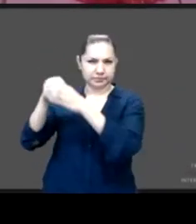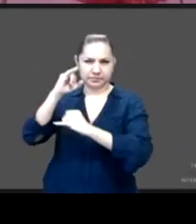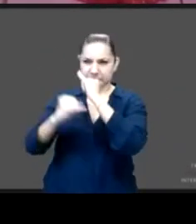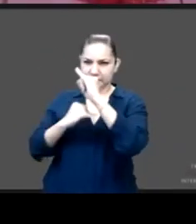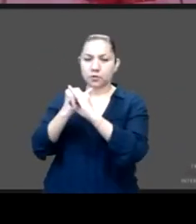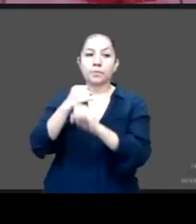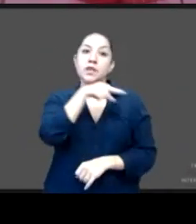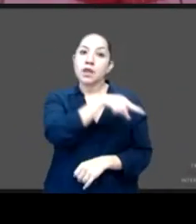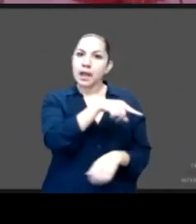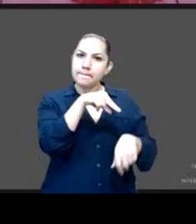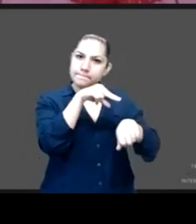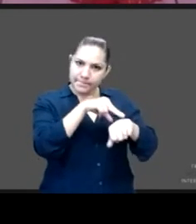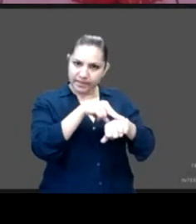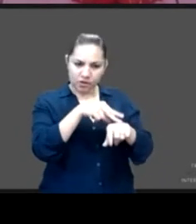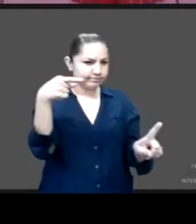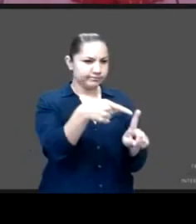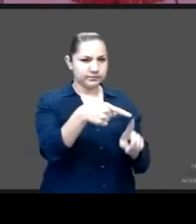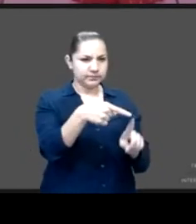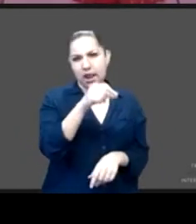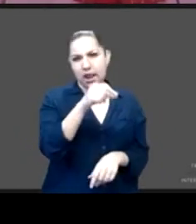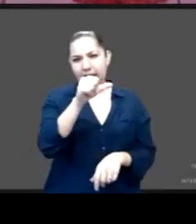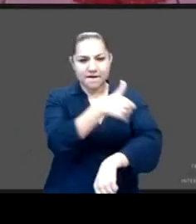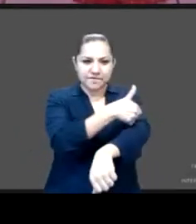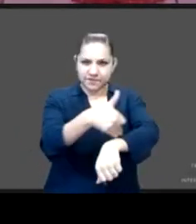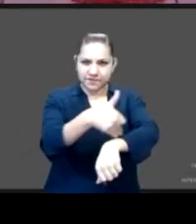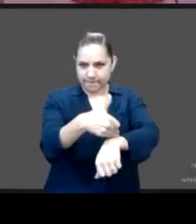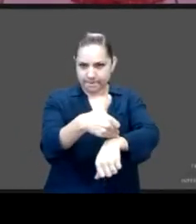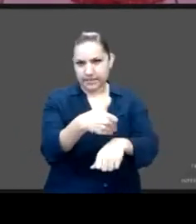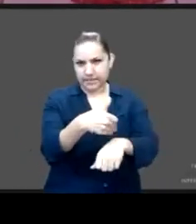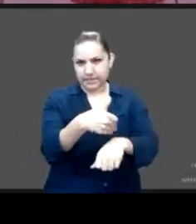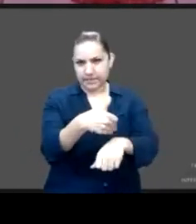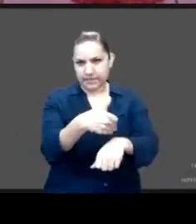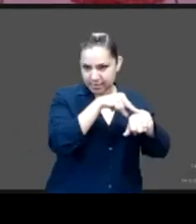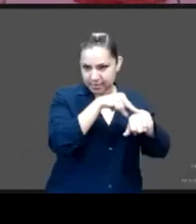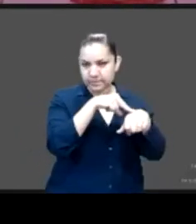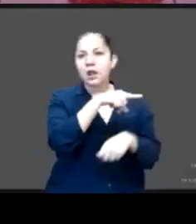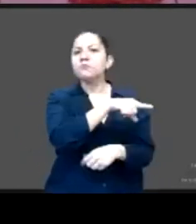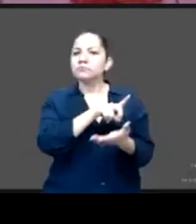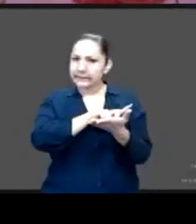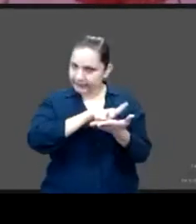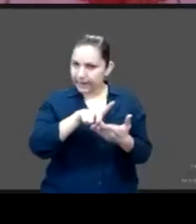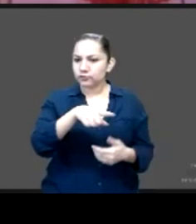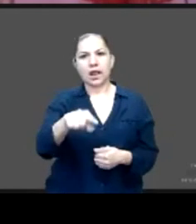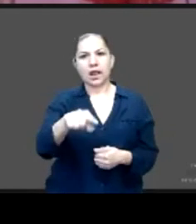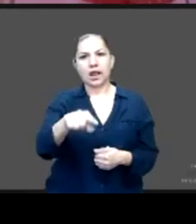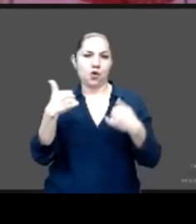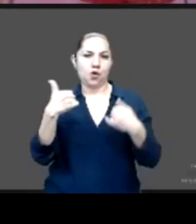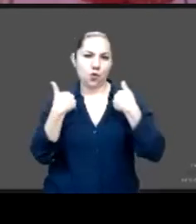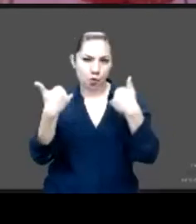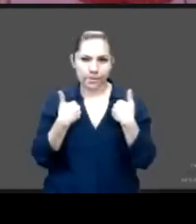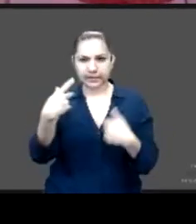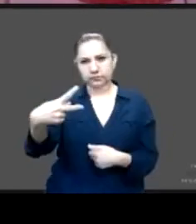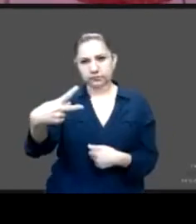familiar. Defensor de los derechos sexuales y los derechos reproductivos de las y los adolescentes. Ha desarrollado un